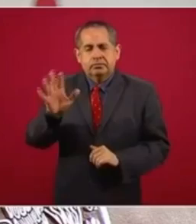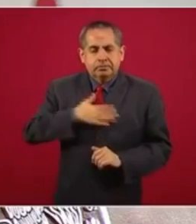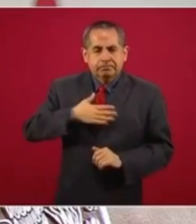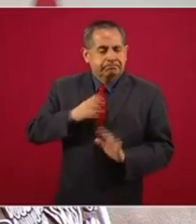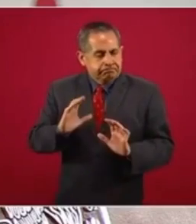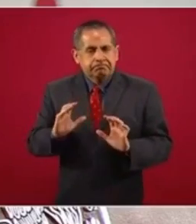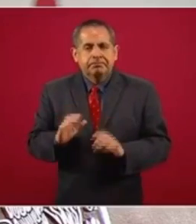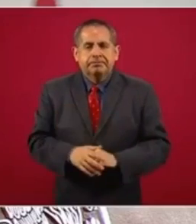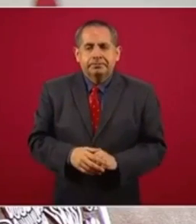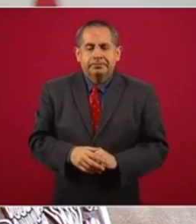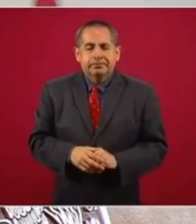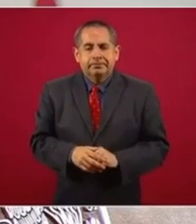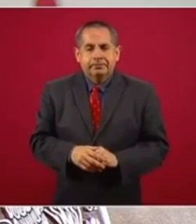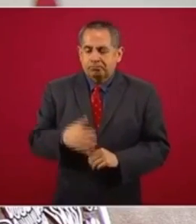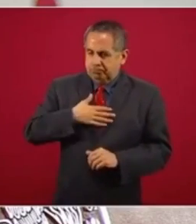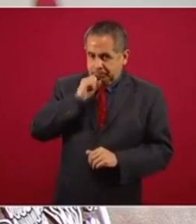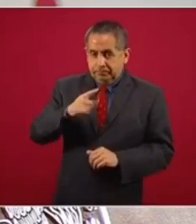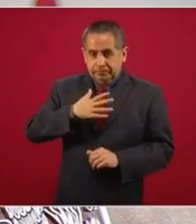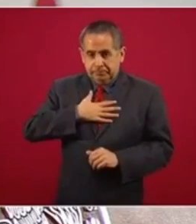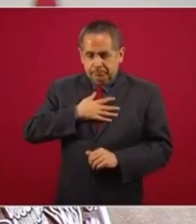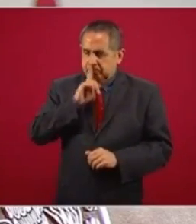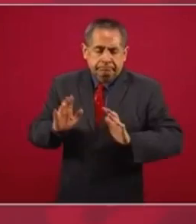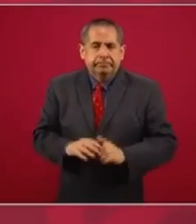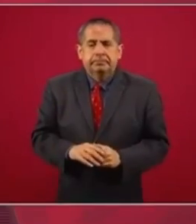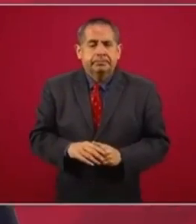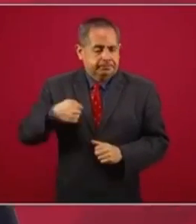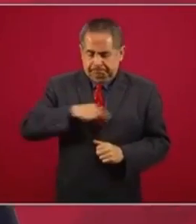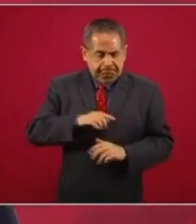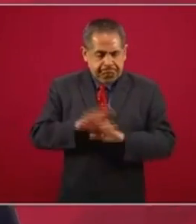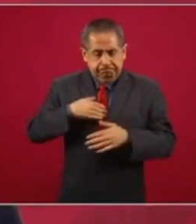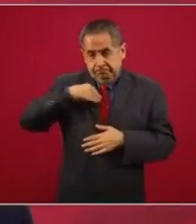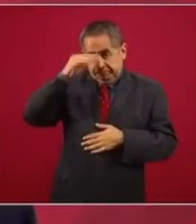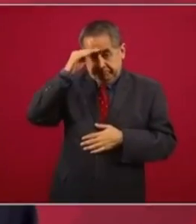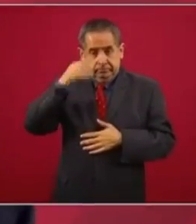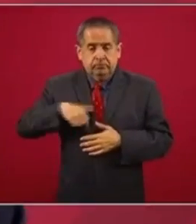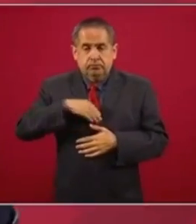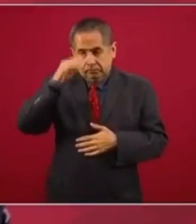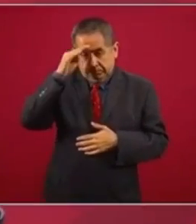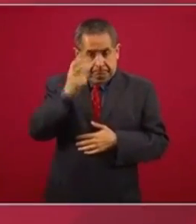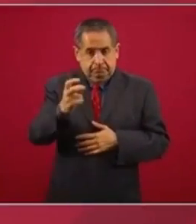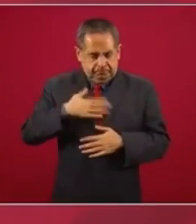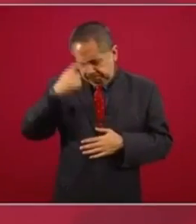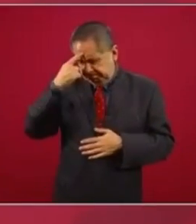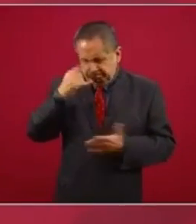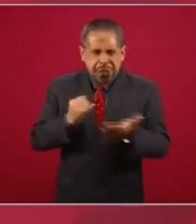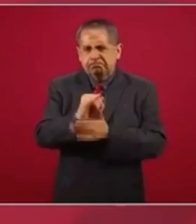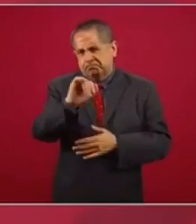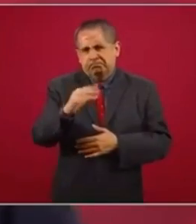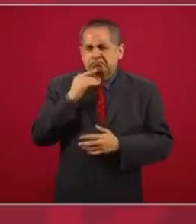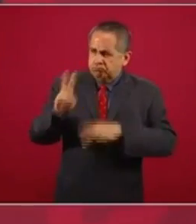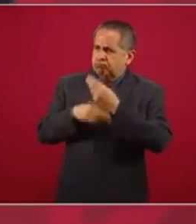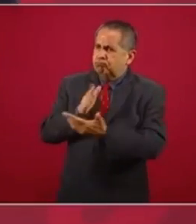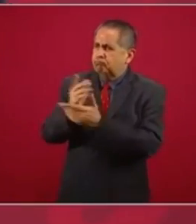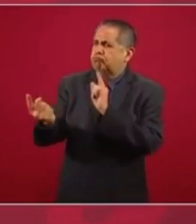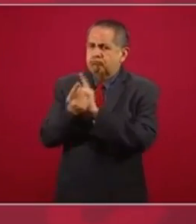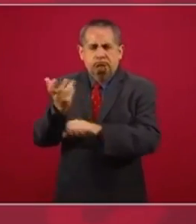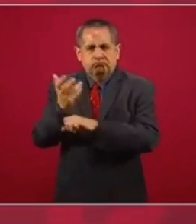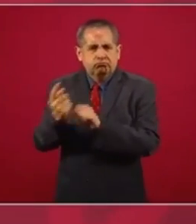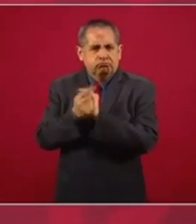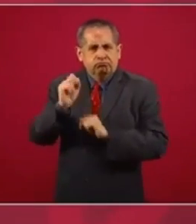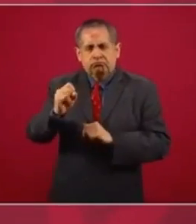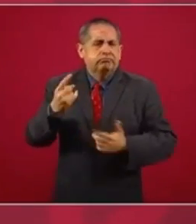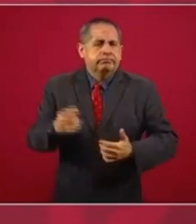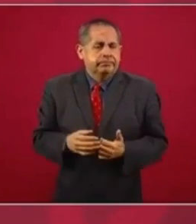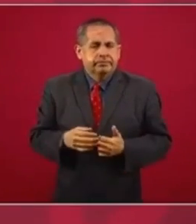pero yo también soy dueño de mi silencio. Nosotros pensamos, y por eso tomé la decisión de ir a Estados Unidos,